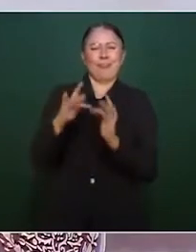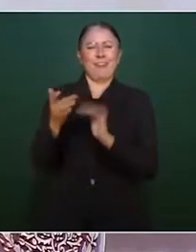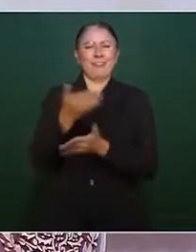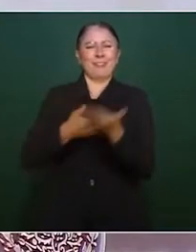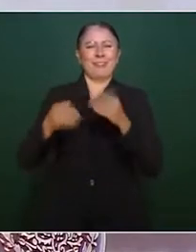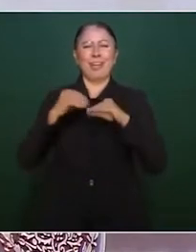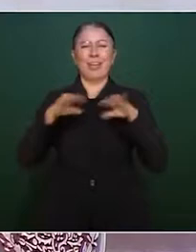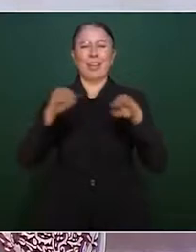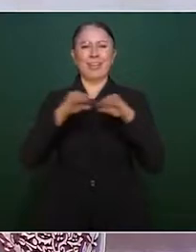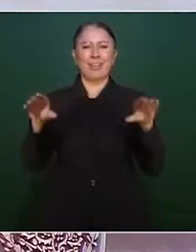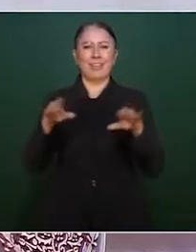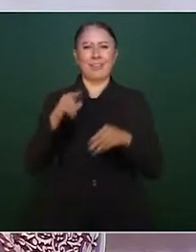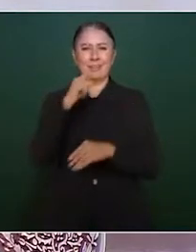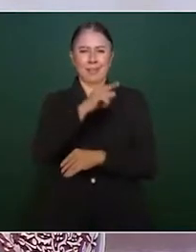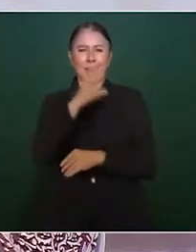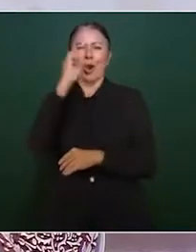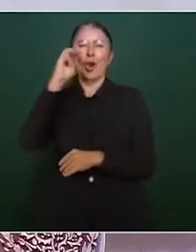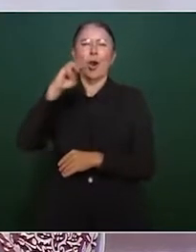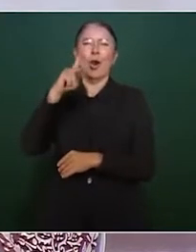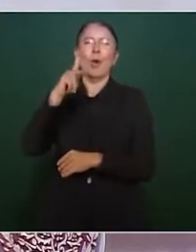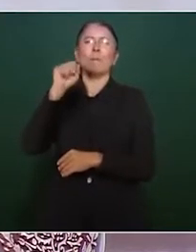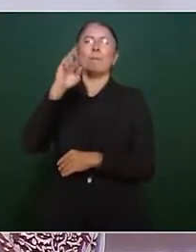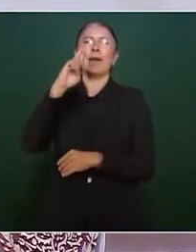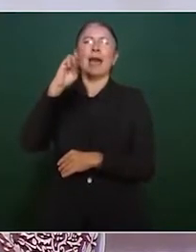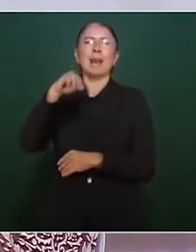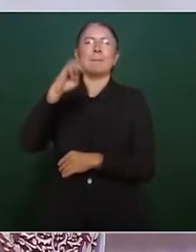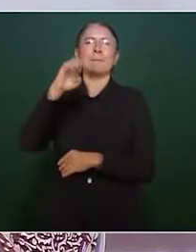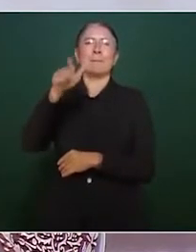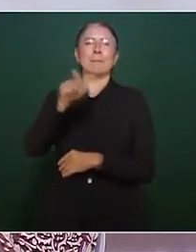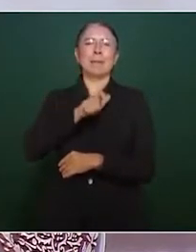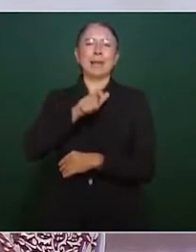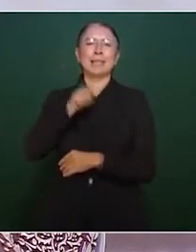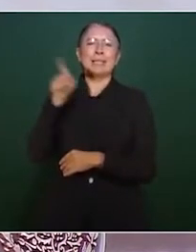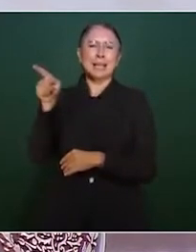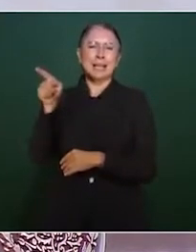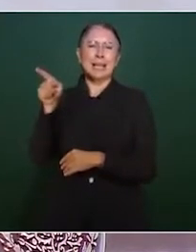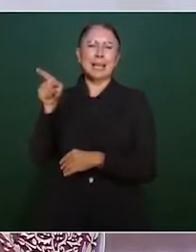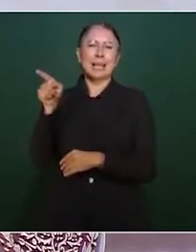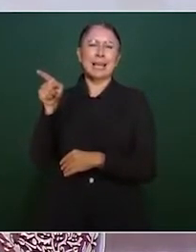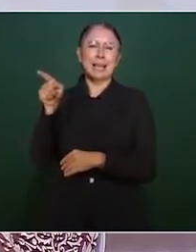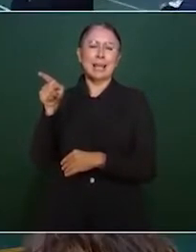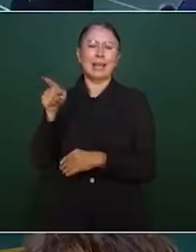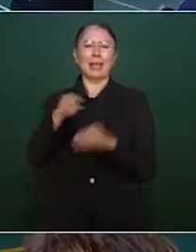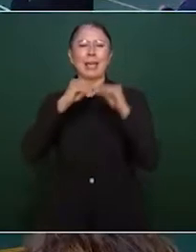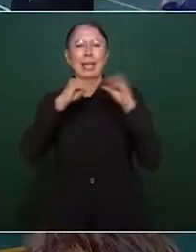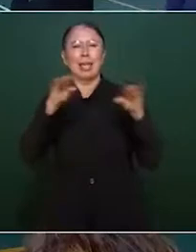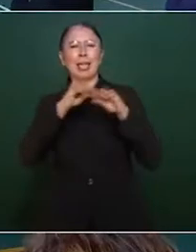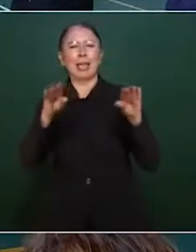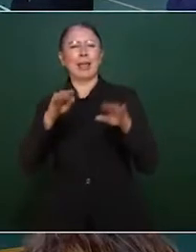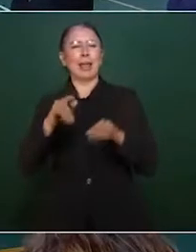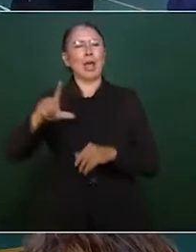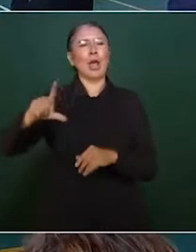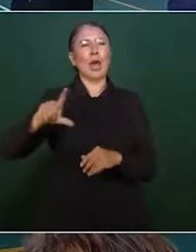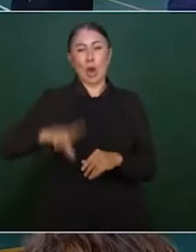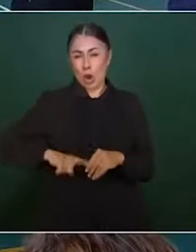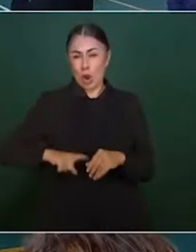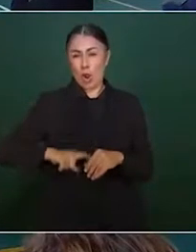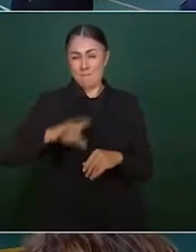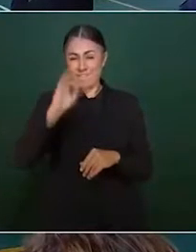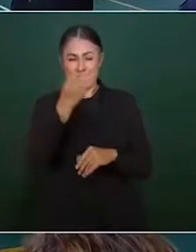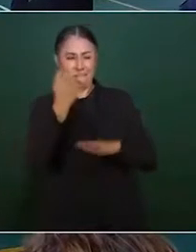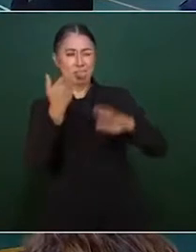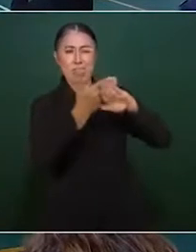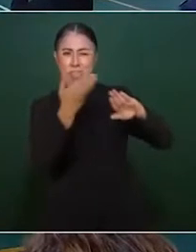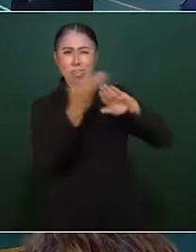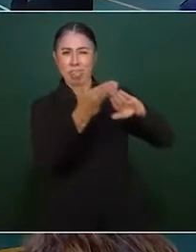financiado por la Coparmix y que se dedica sólo a publicar notas para atacar al gobierno. Al respecto,